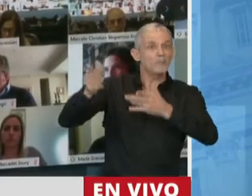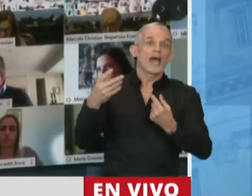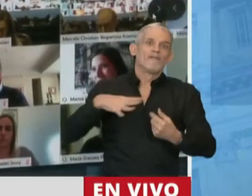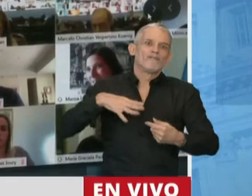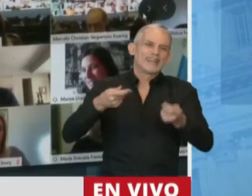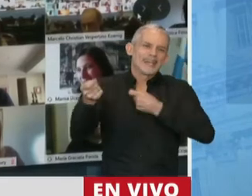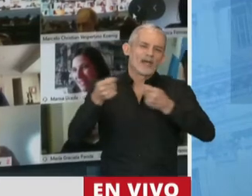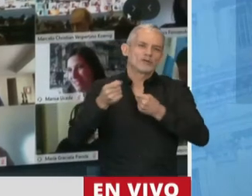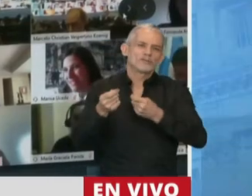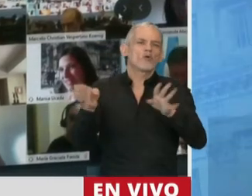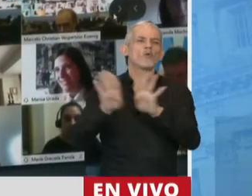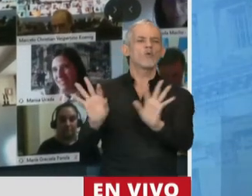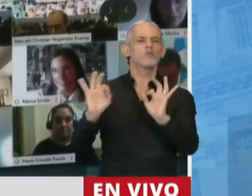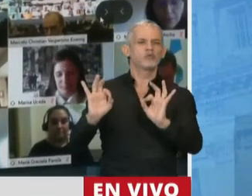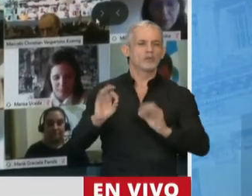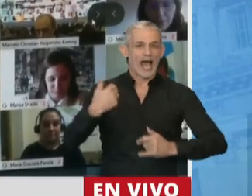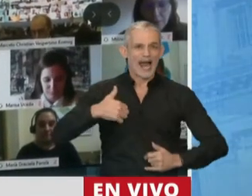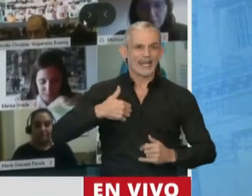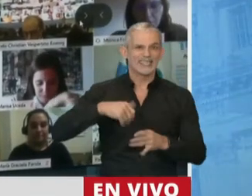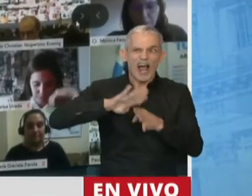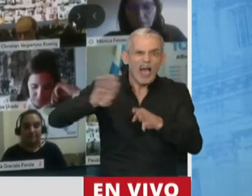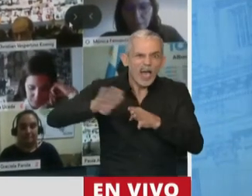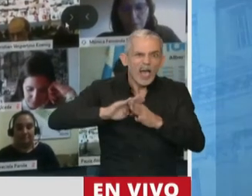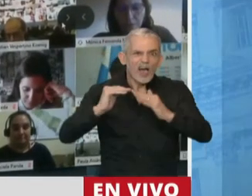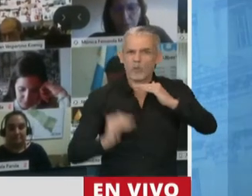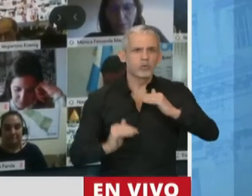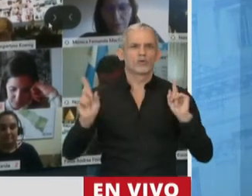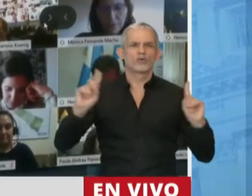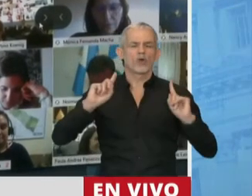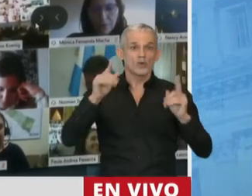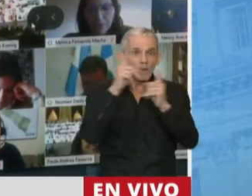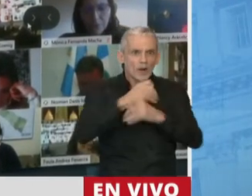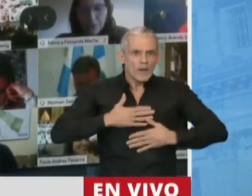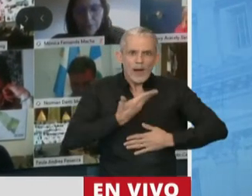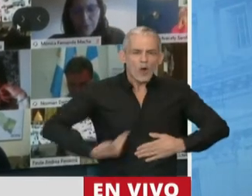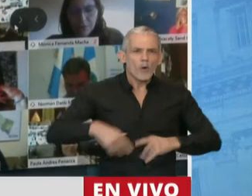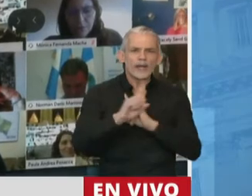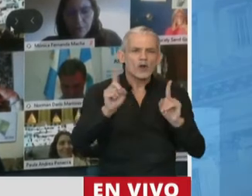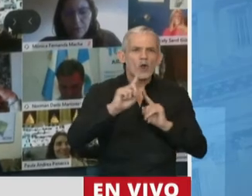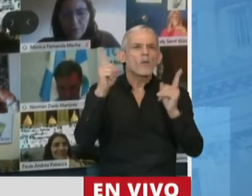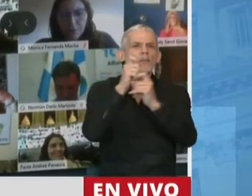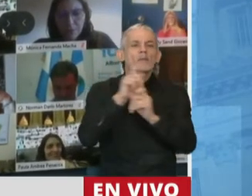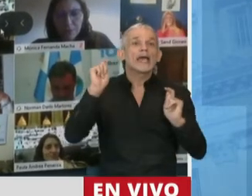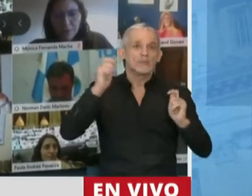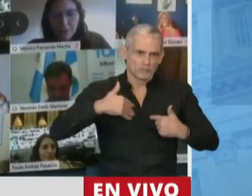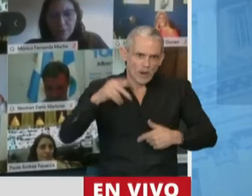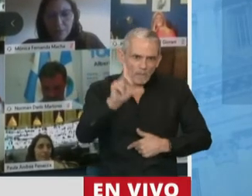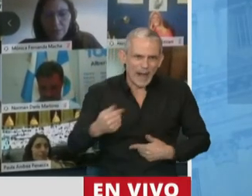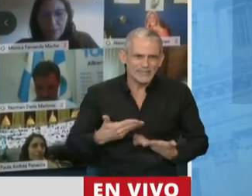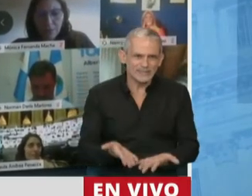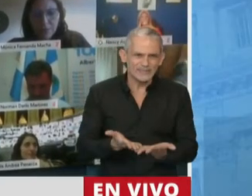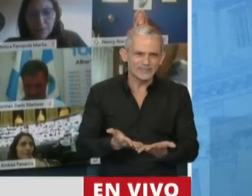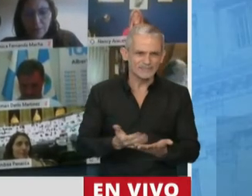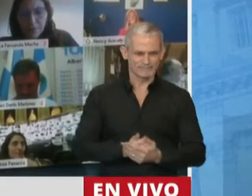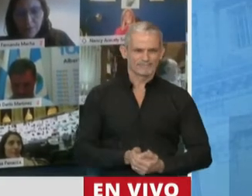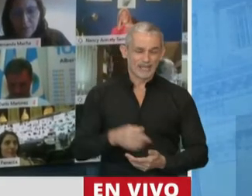en buen puerto. No queremos una Argentina en default, porque no es problema para un gobierno, es un problema para un país. Y por eso